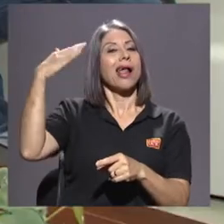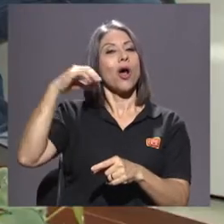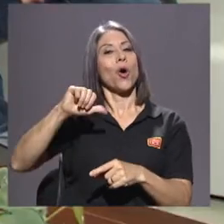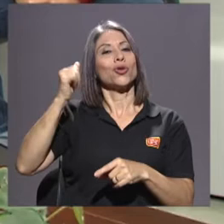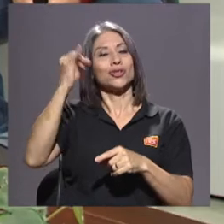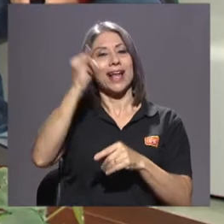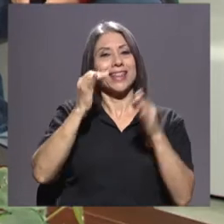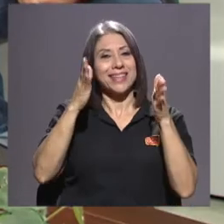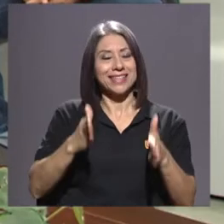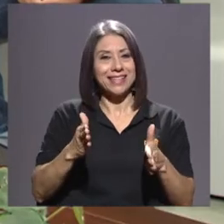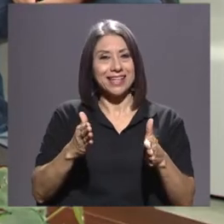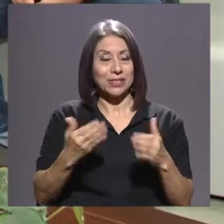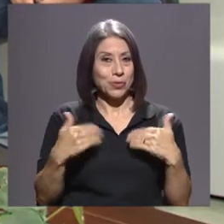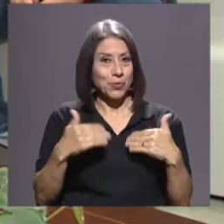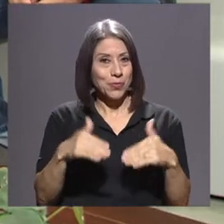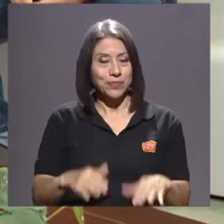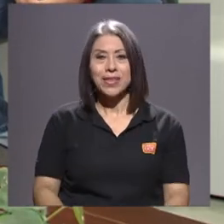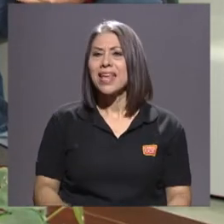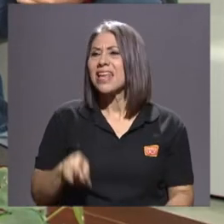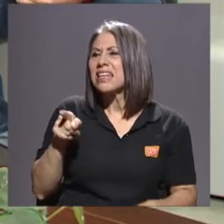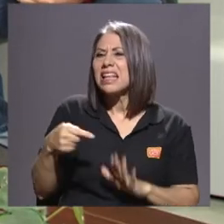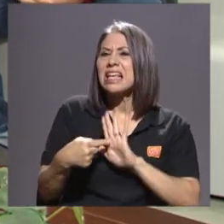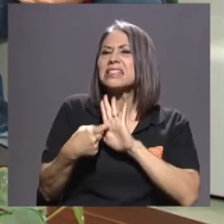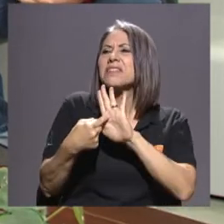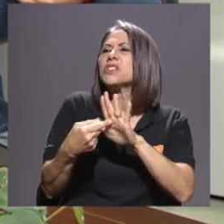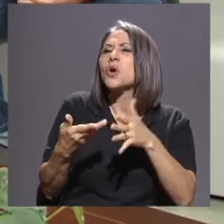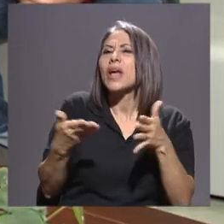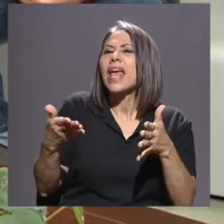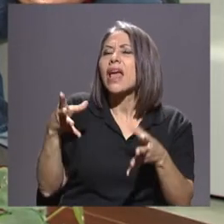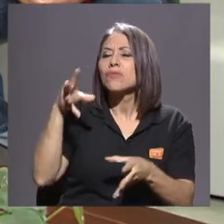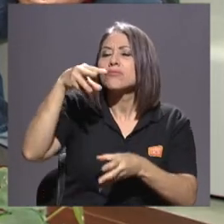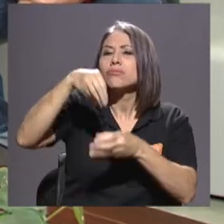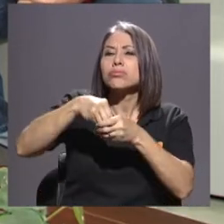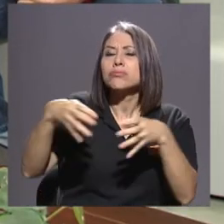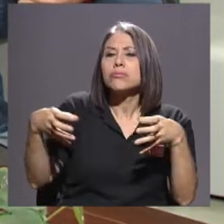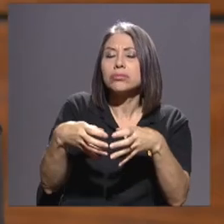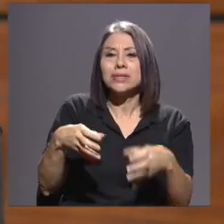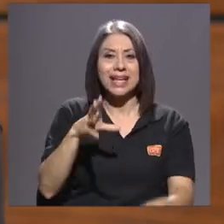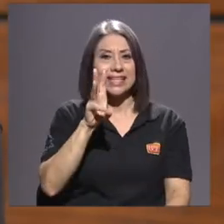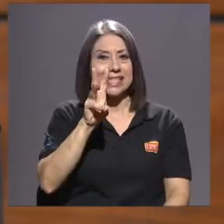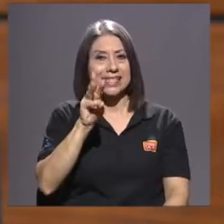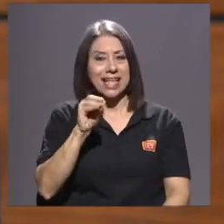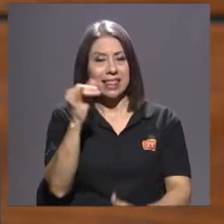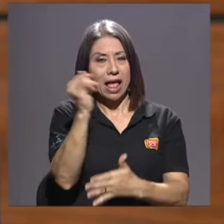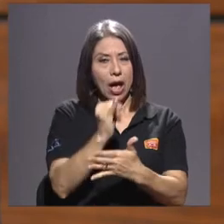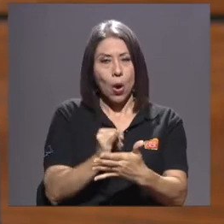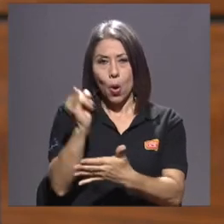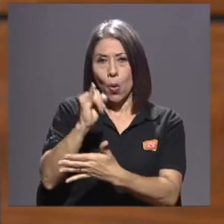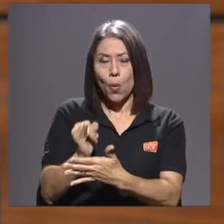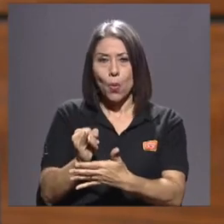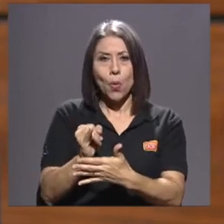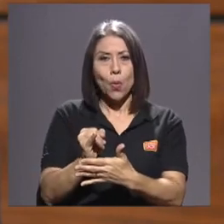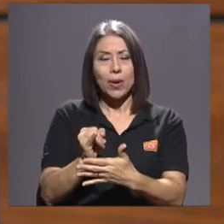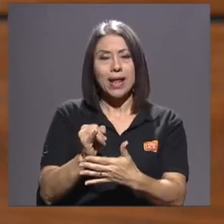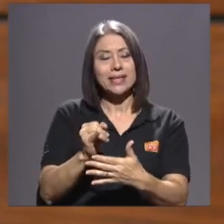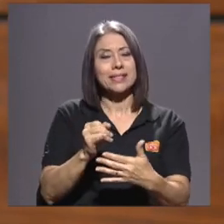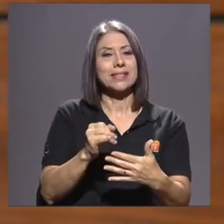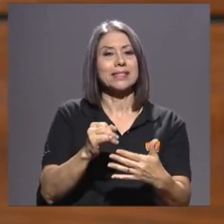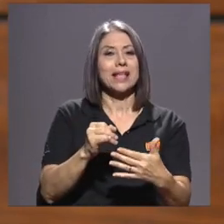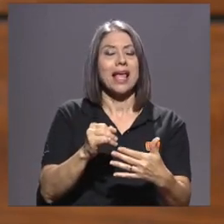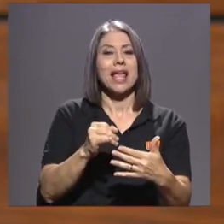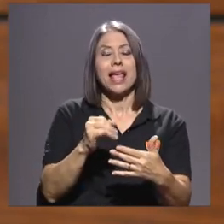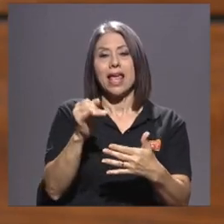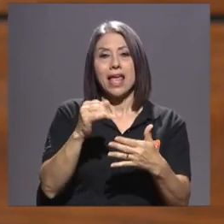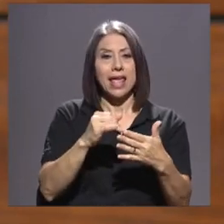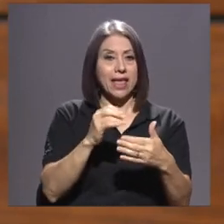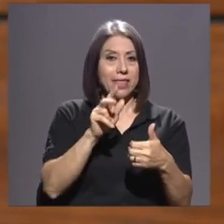qué consiste la exhibición? Son 60 obras, 33 dibujos, 27